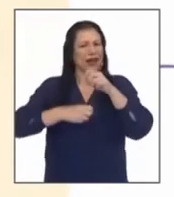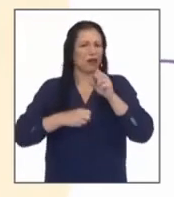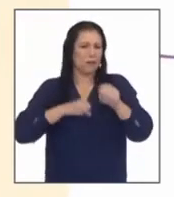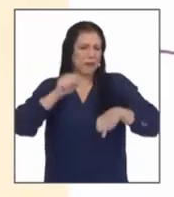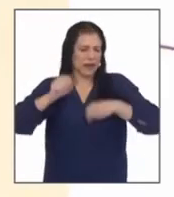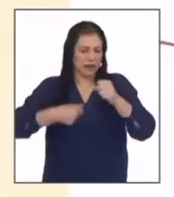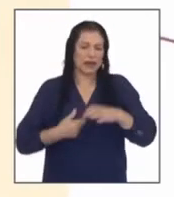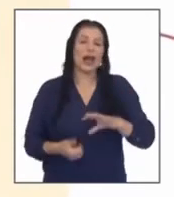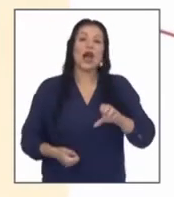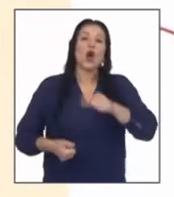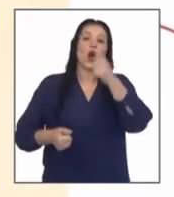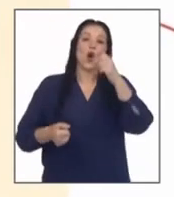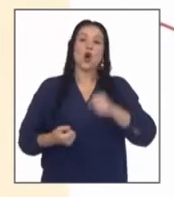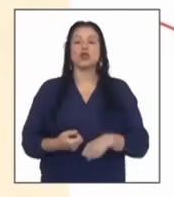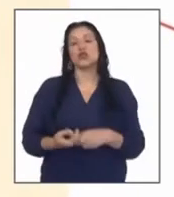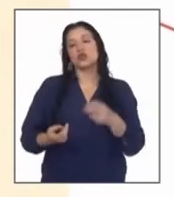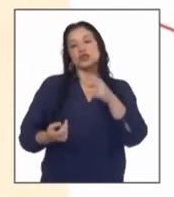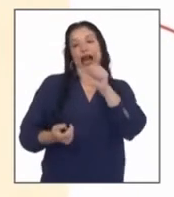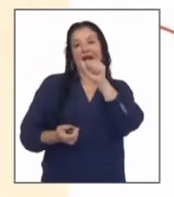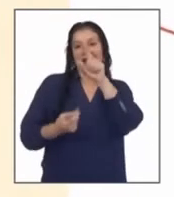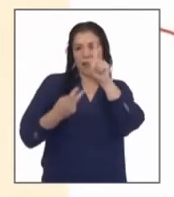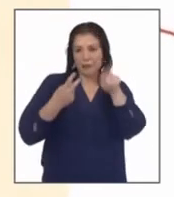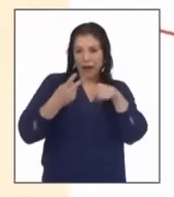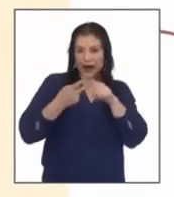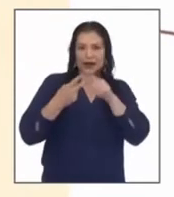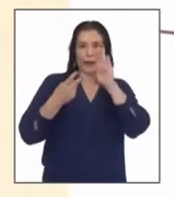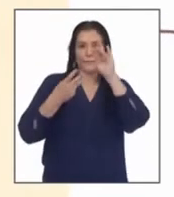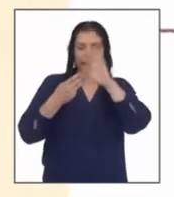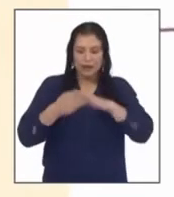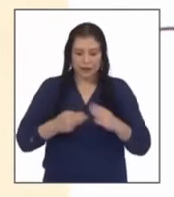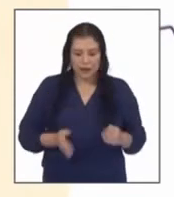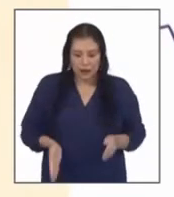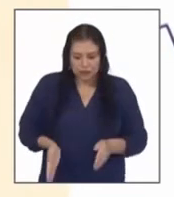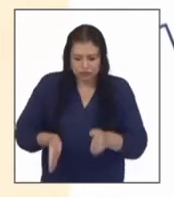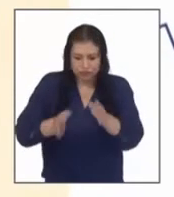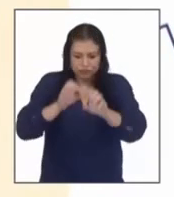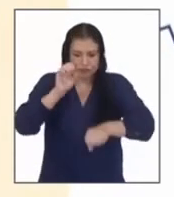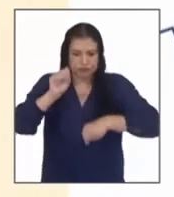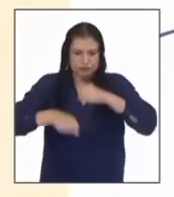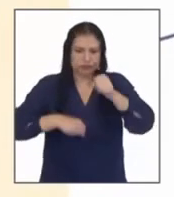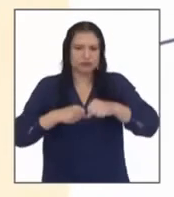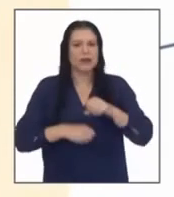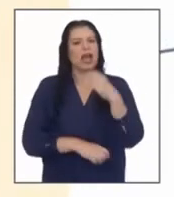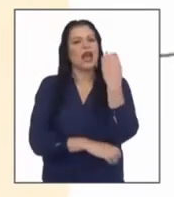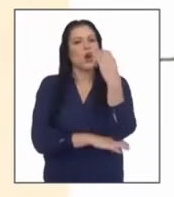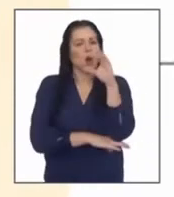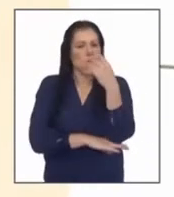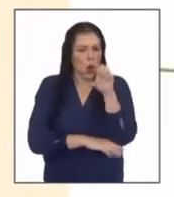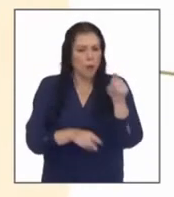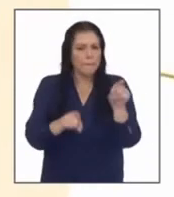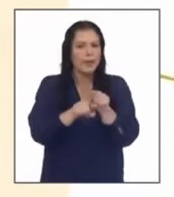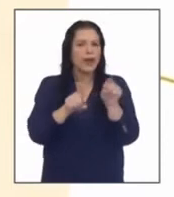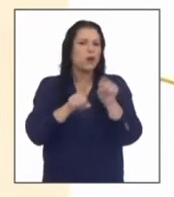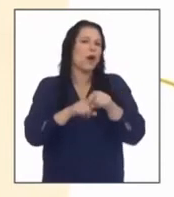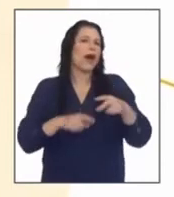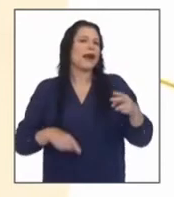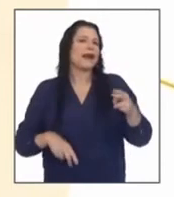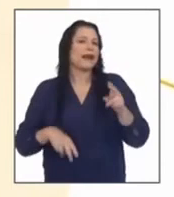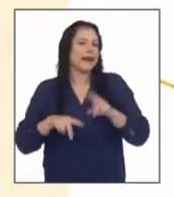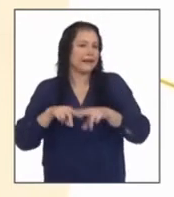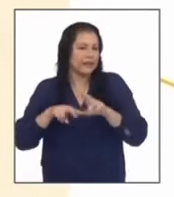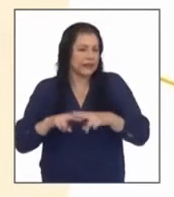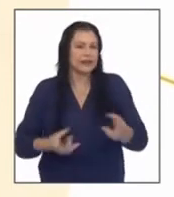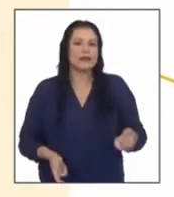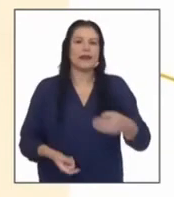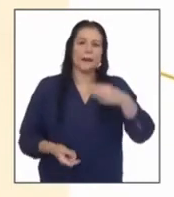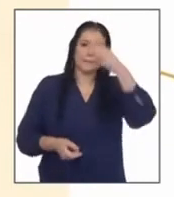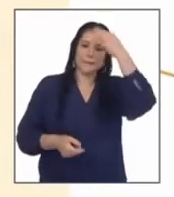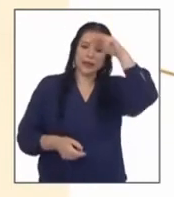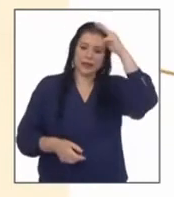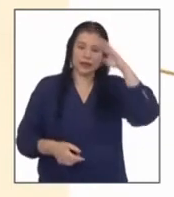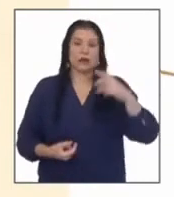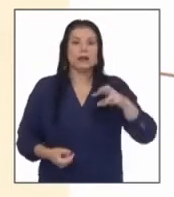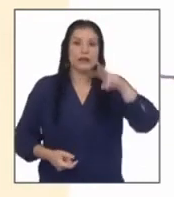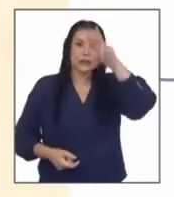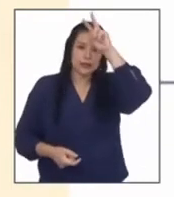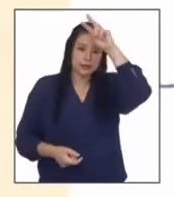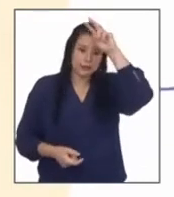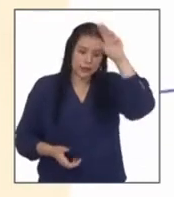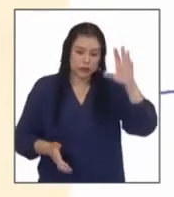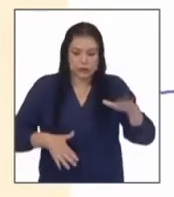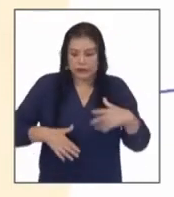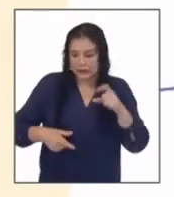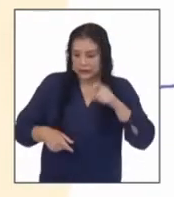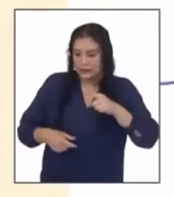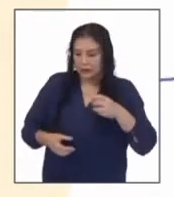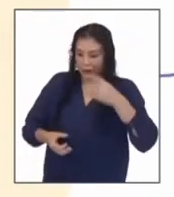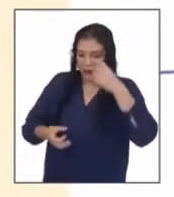alemania comenzaron a instalar carriles exclusivos para ciclistas bogotá argentina y méxico hicieron lo mismo al perú se le acababa el tiempo para